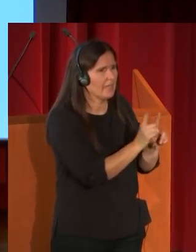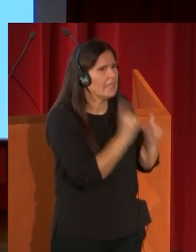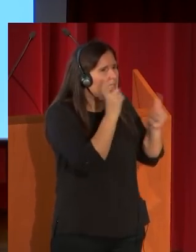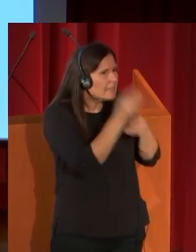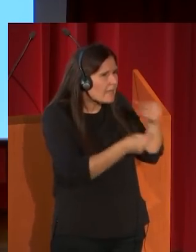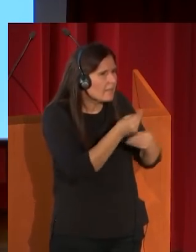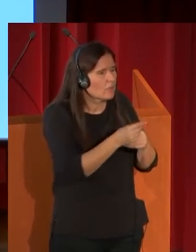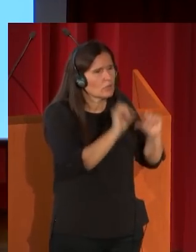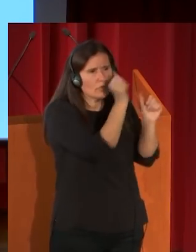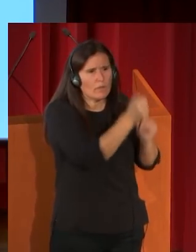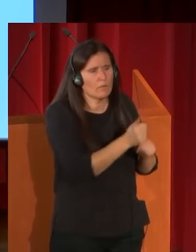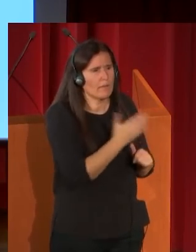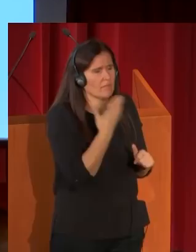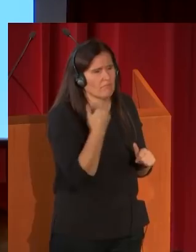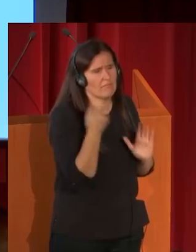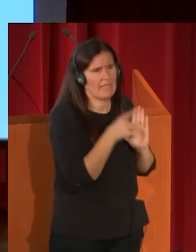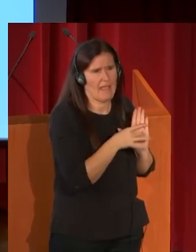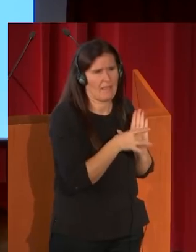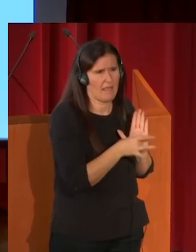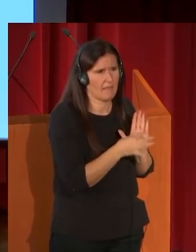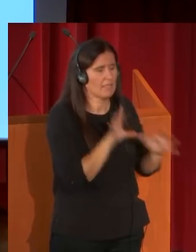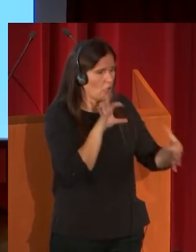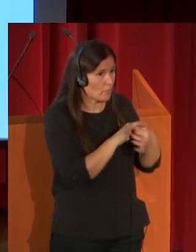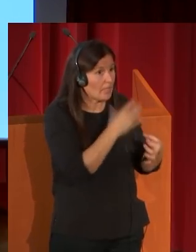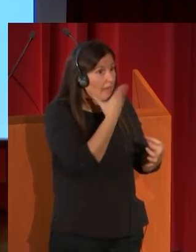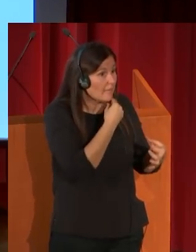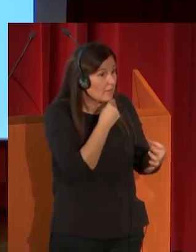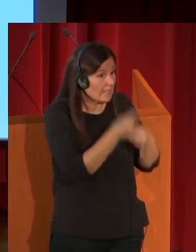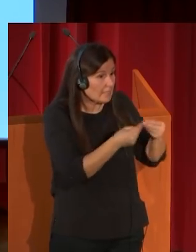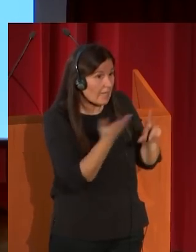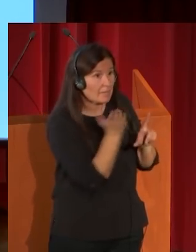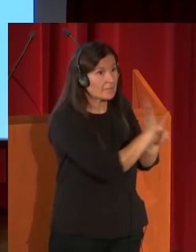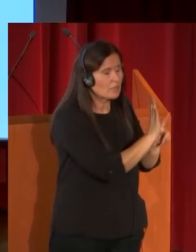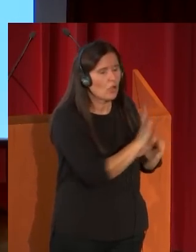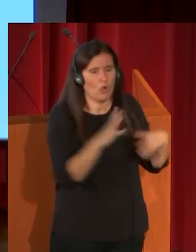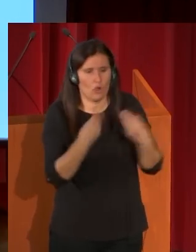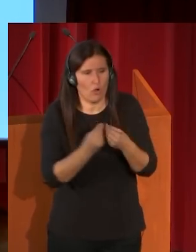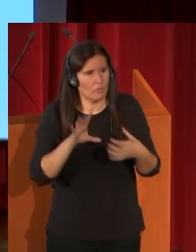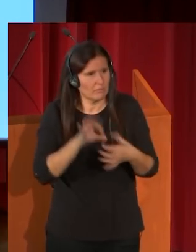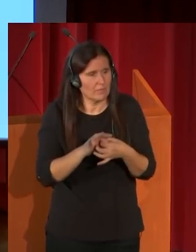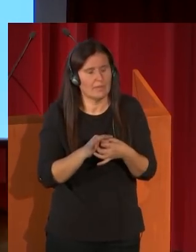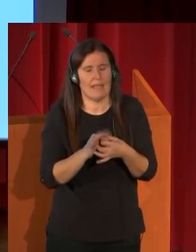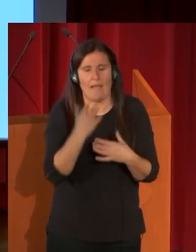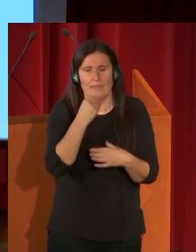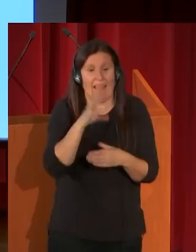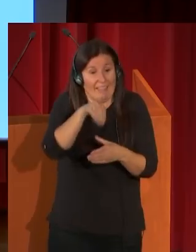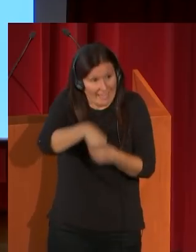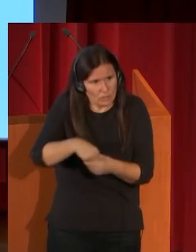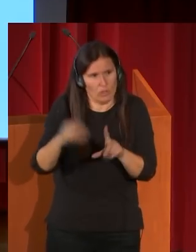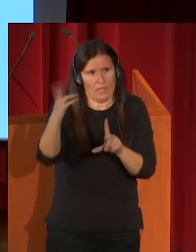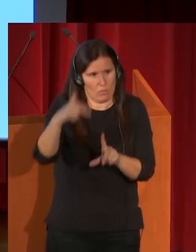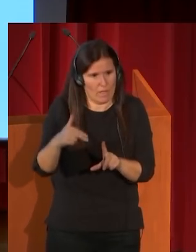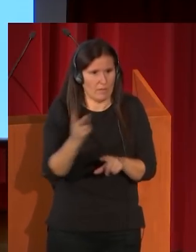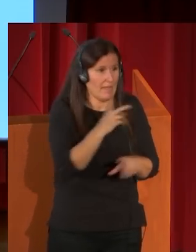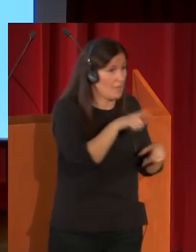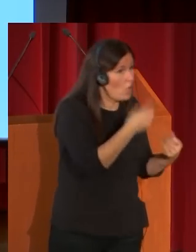sentido de virtuosismo que corresponde a la belleza de lo que representa con la belleza en la representación. Se